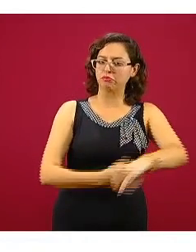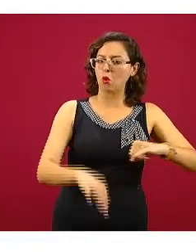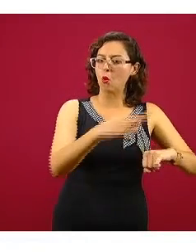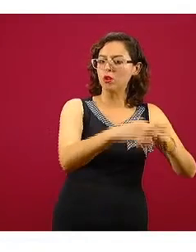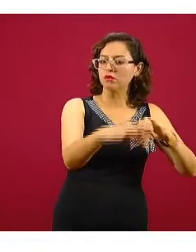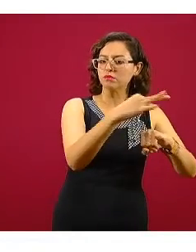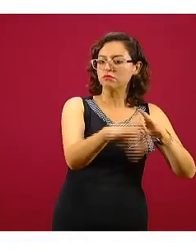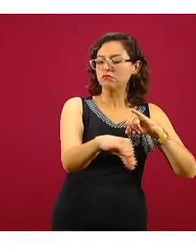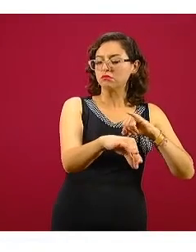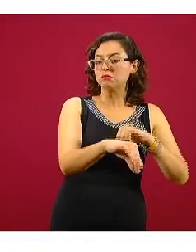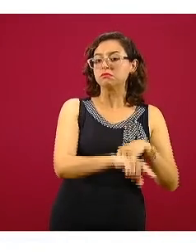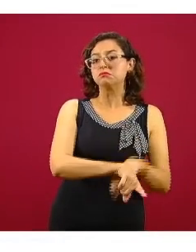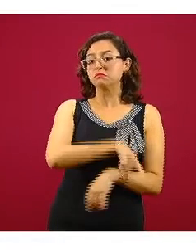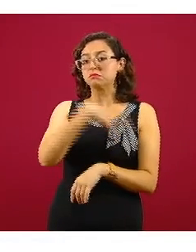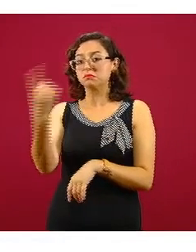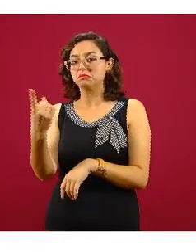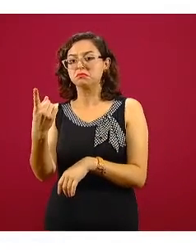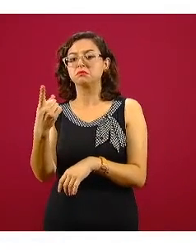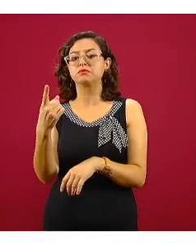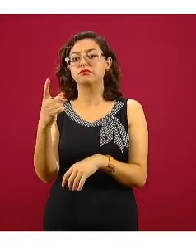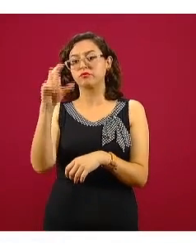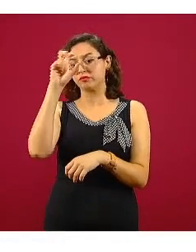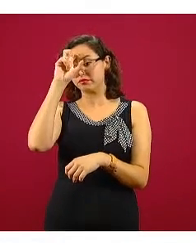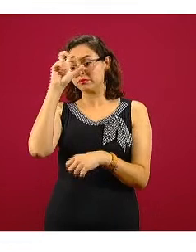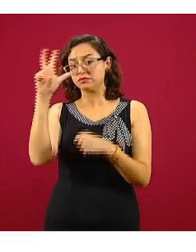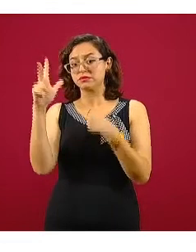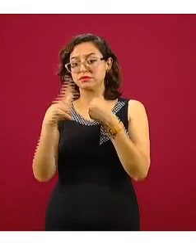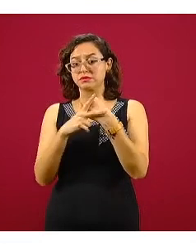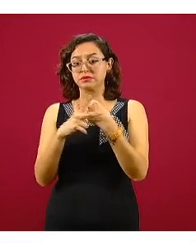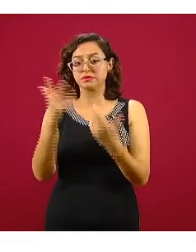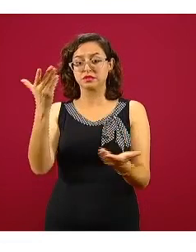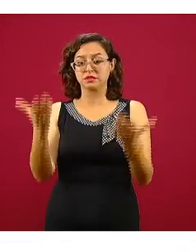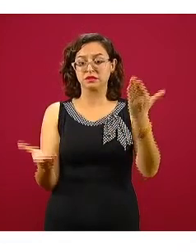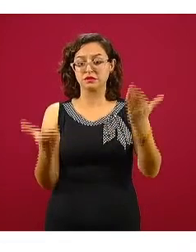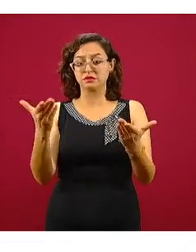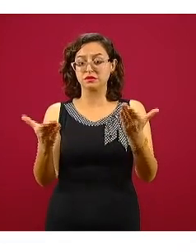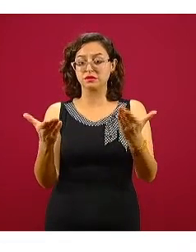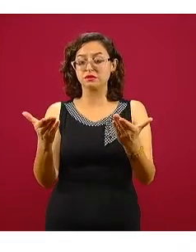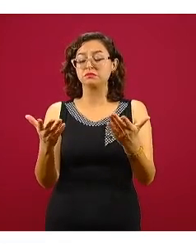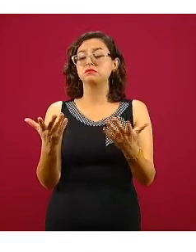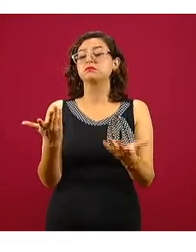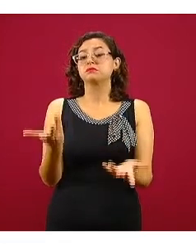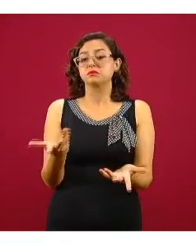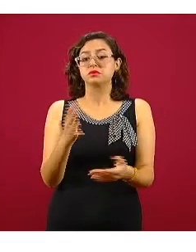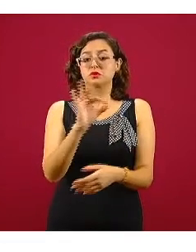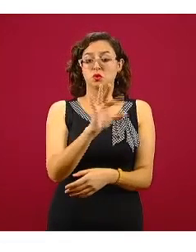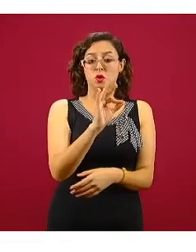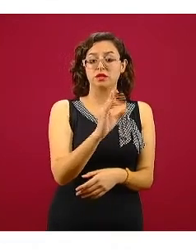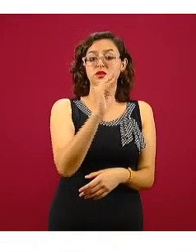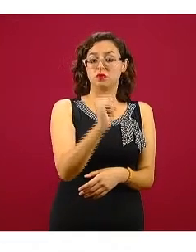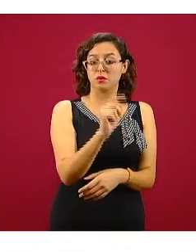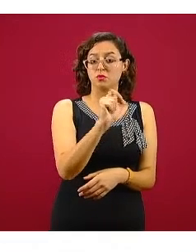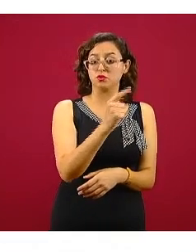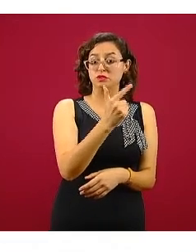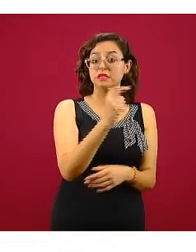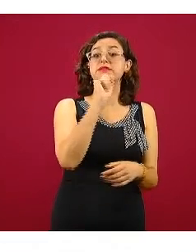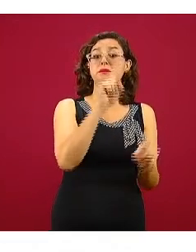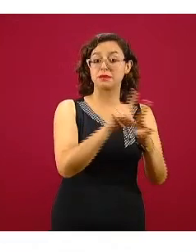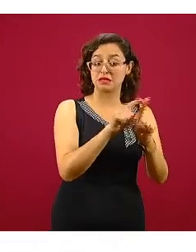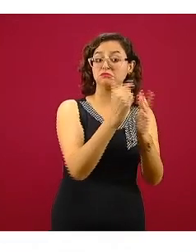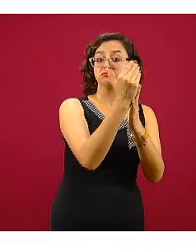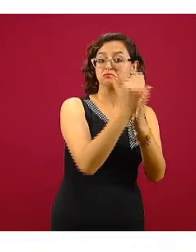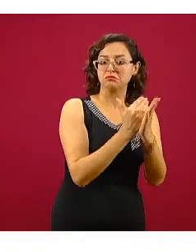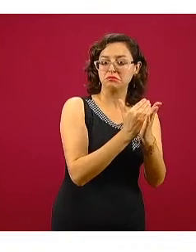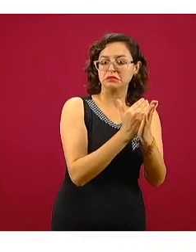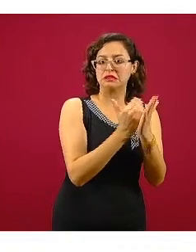vemos cómo hay una reducción interesante en la proporción de casos en las Américas, 49.7, cuando ya nos habíamos estado